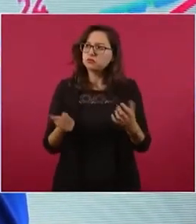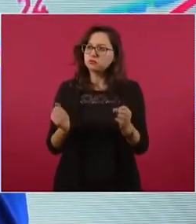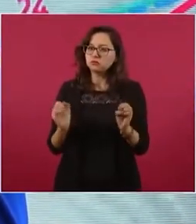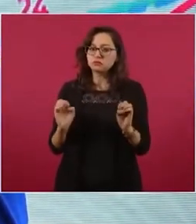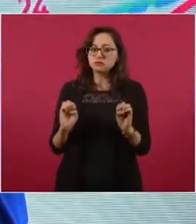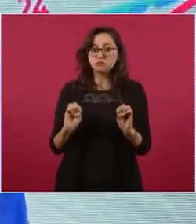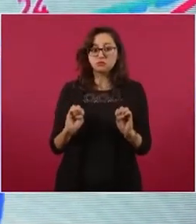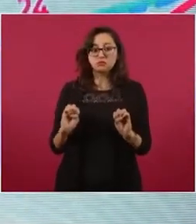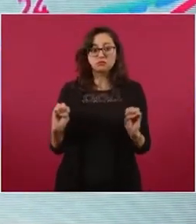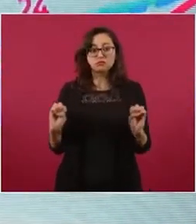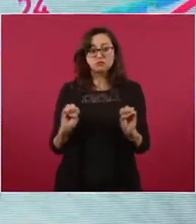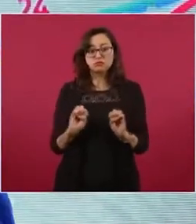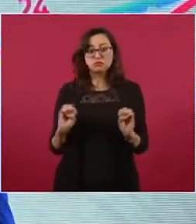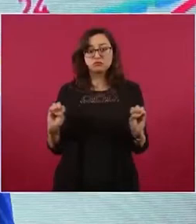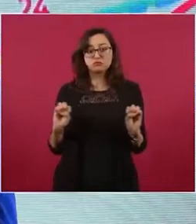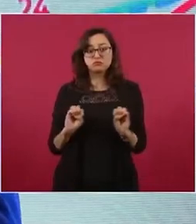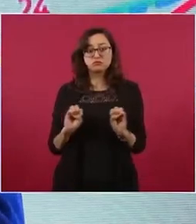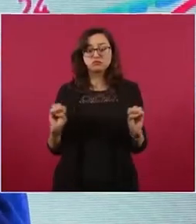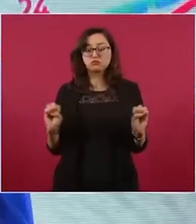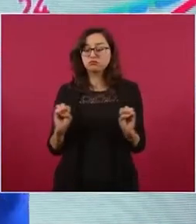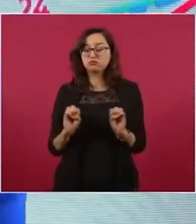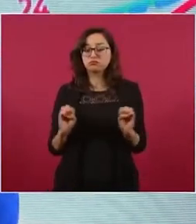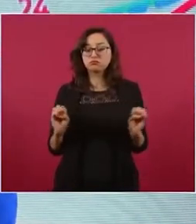¿dónde está la información?